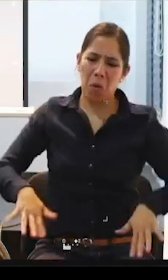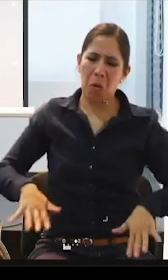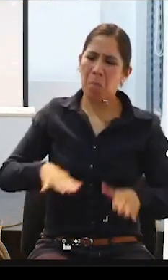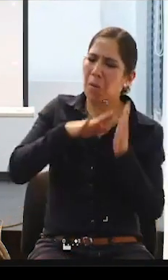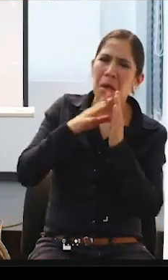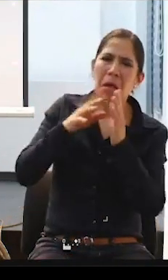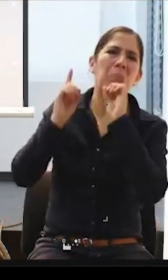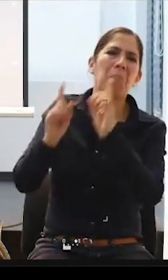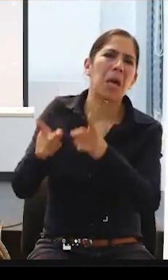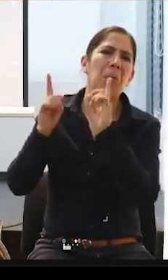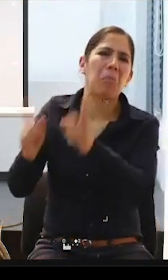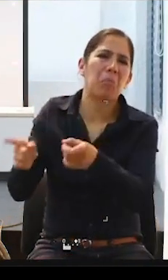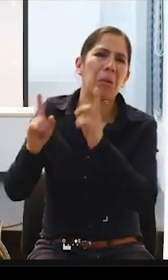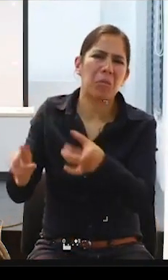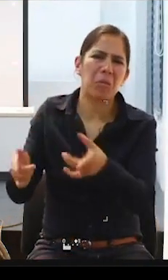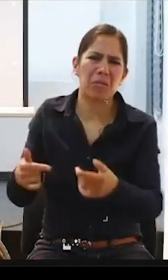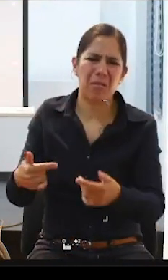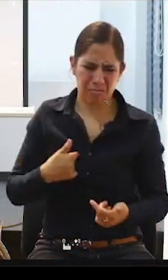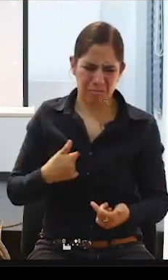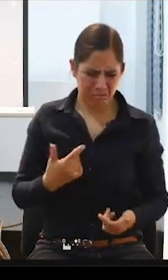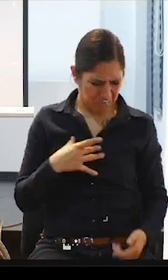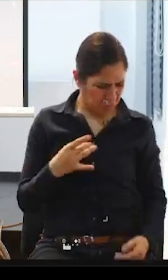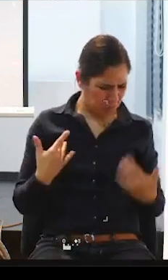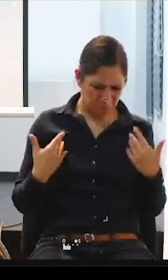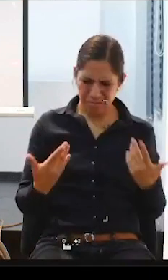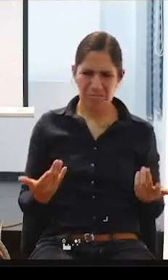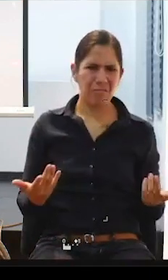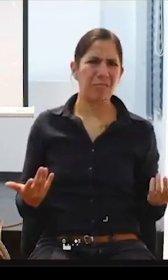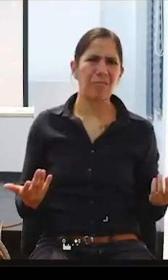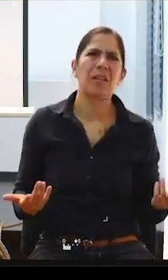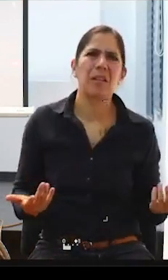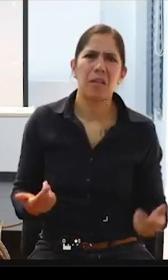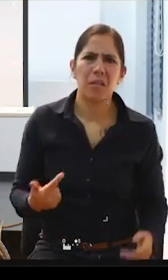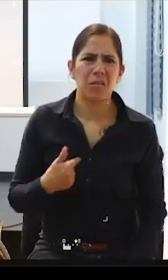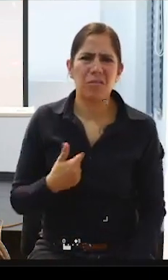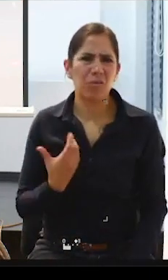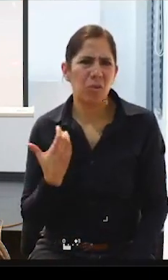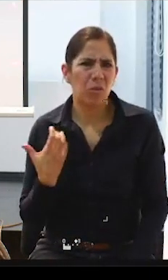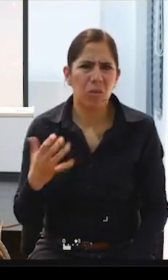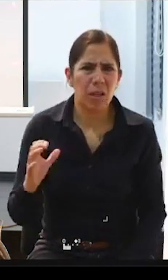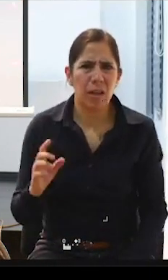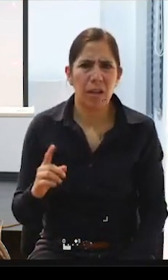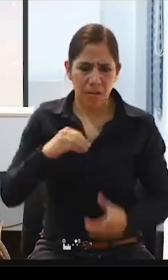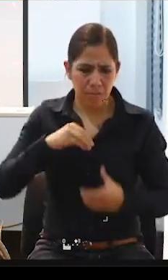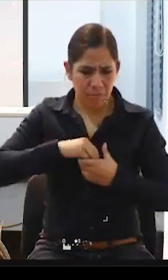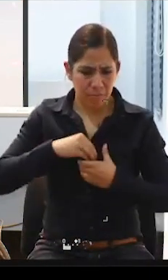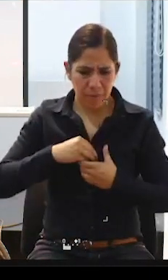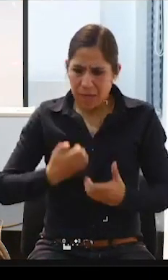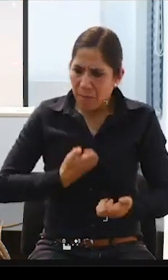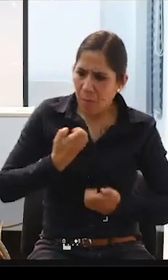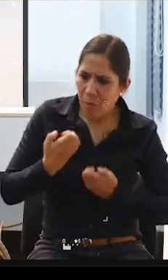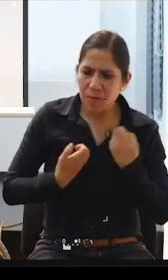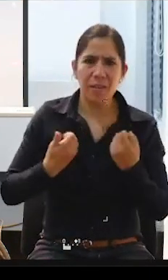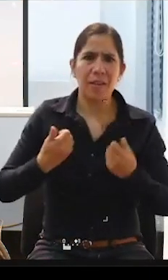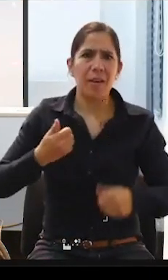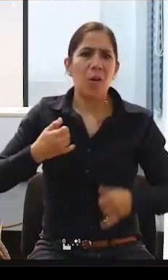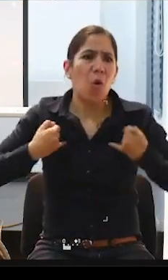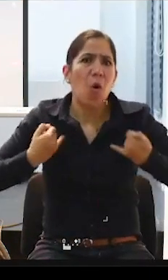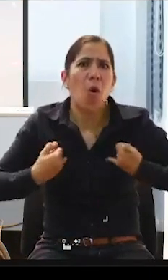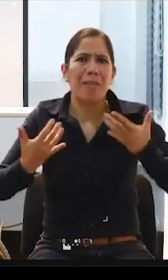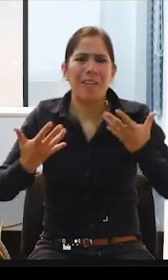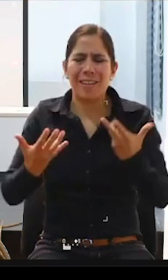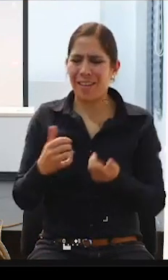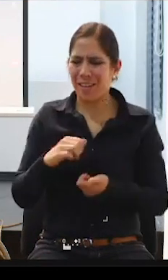eso, ¿verdad? Porque era un ser humano, era una persona que igual iba creciendo y tenía sus emociones de adolescente, etcétera.